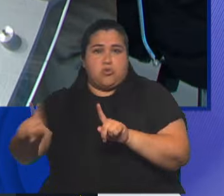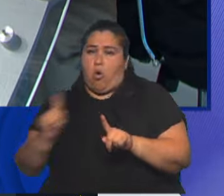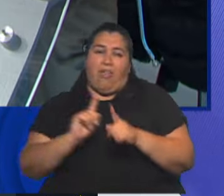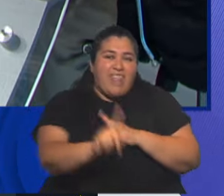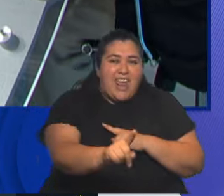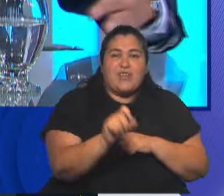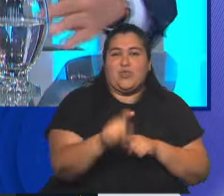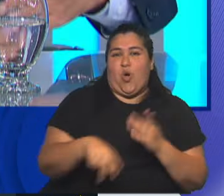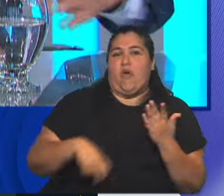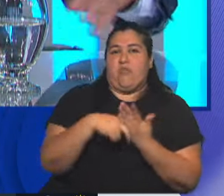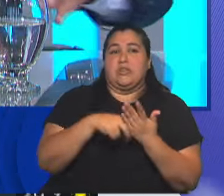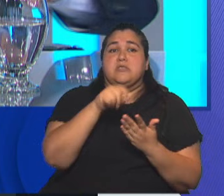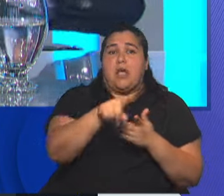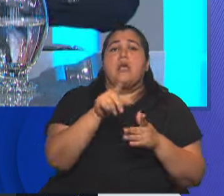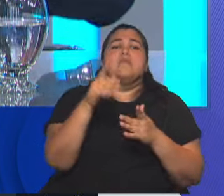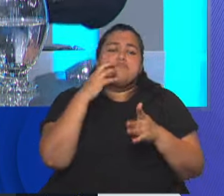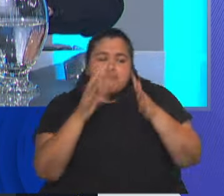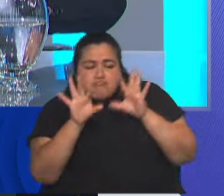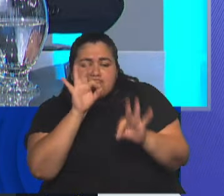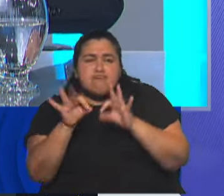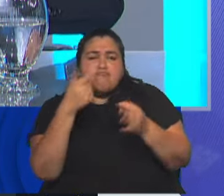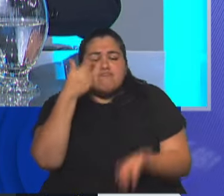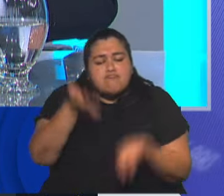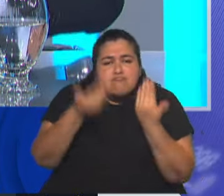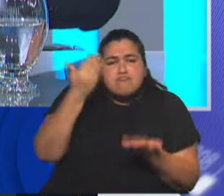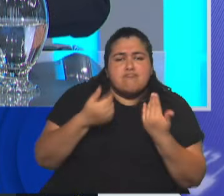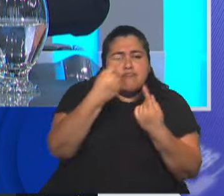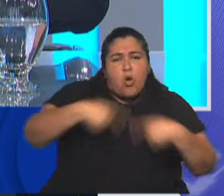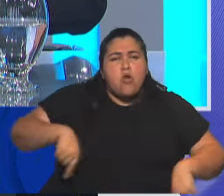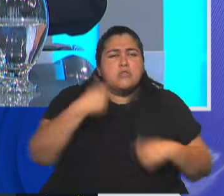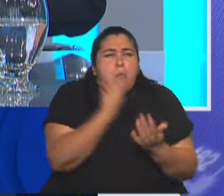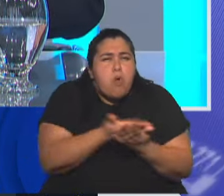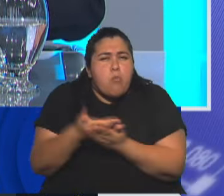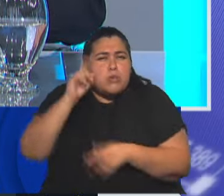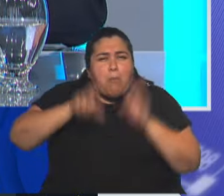Entonces los fiscales se eleccionan, los fiscales buscan muchas medidas alternativas,